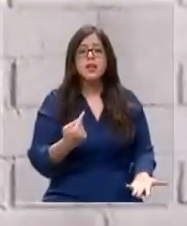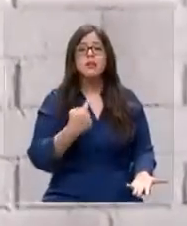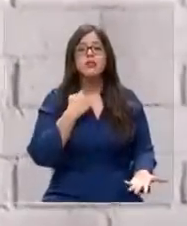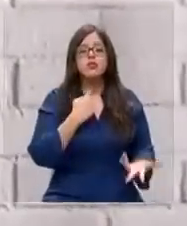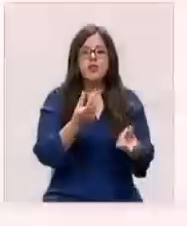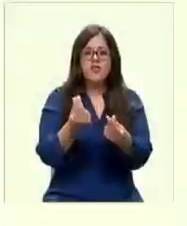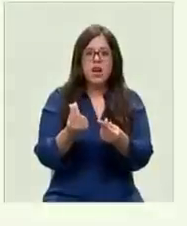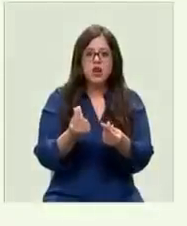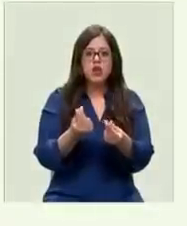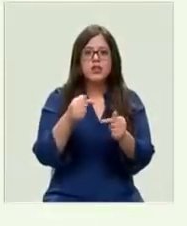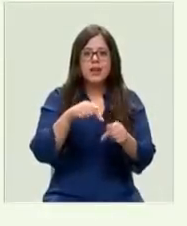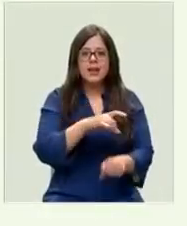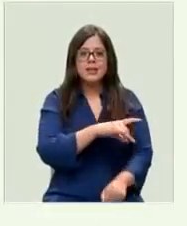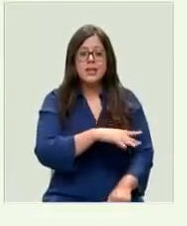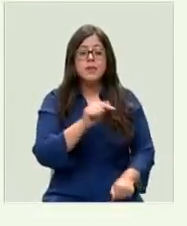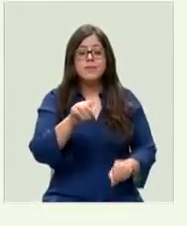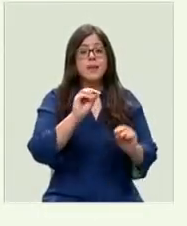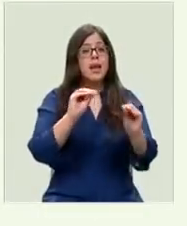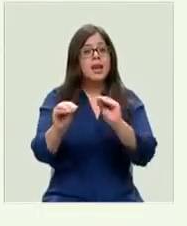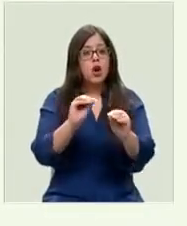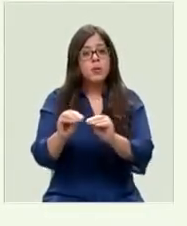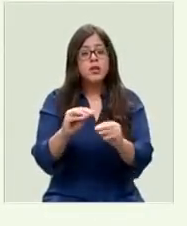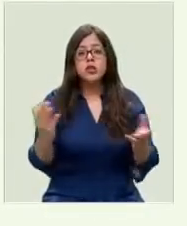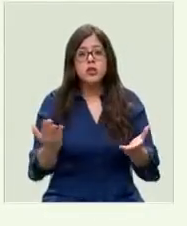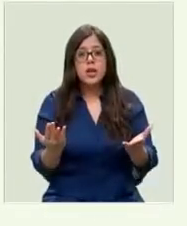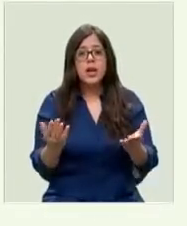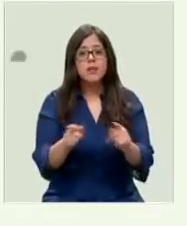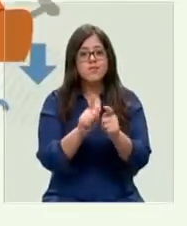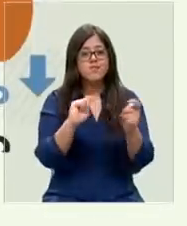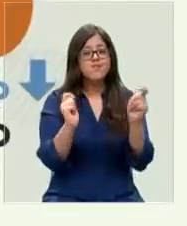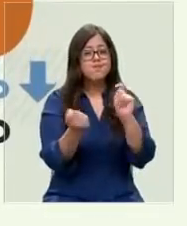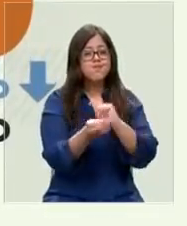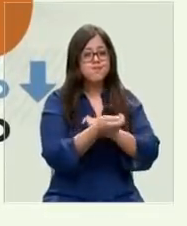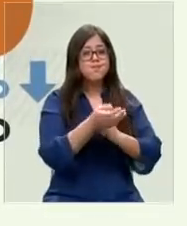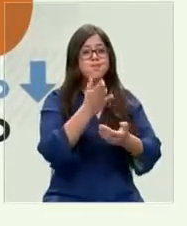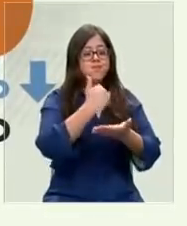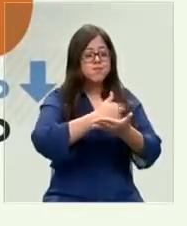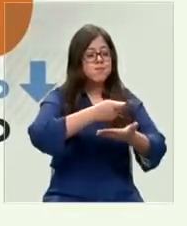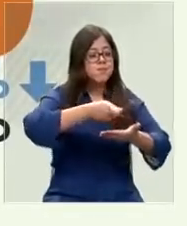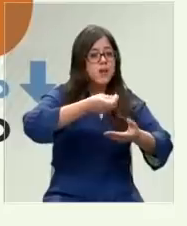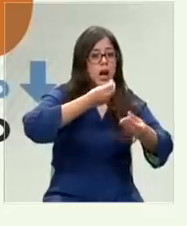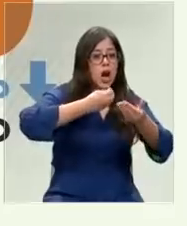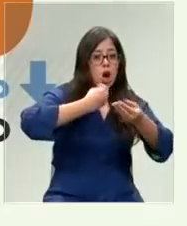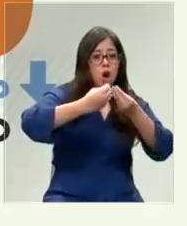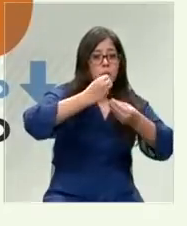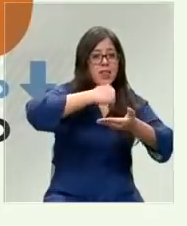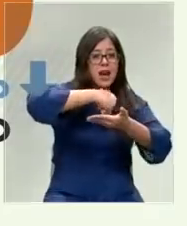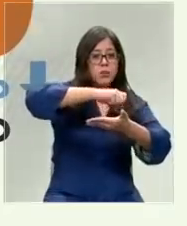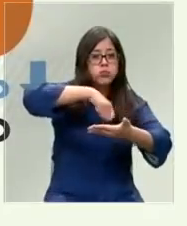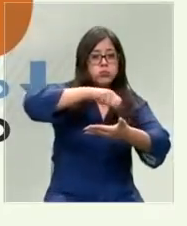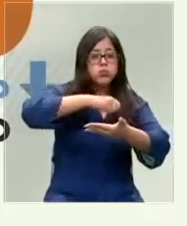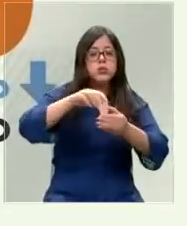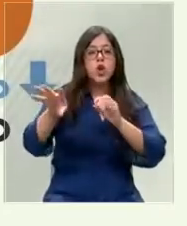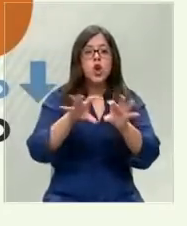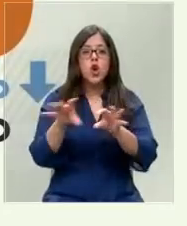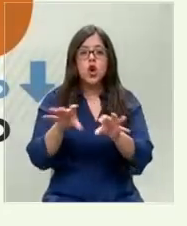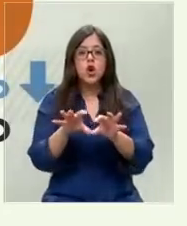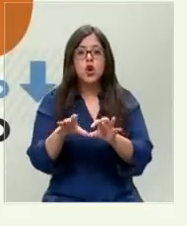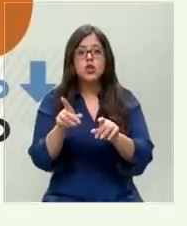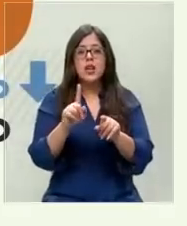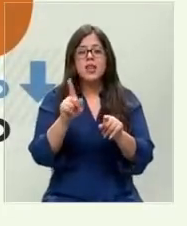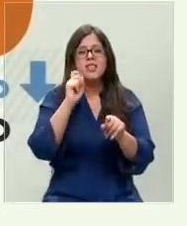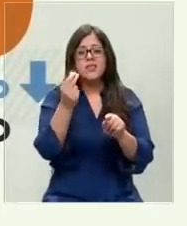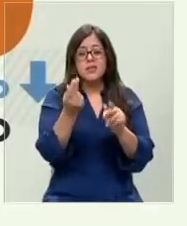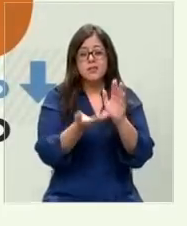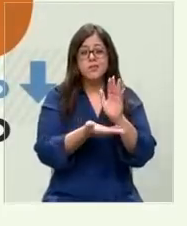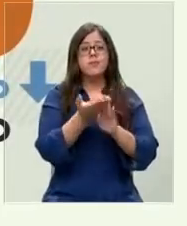los precios internos. La recomendación entonces es a cambiar el menú y priorizar preparaciones o comidas con productos que no hayan